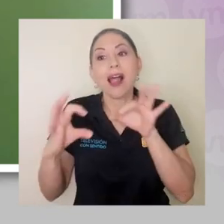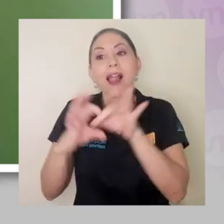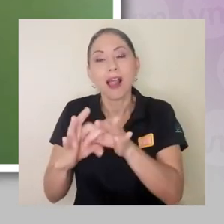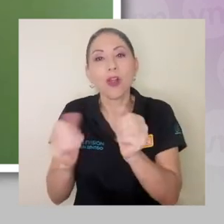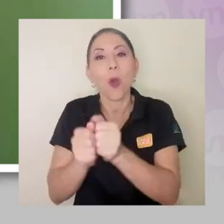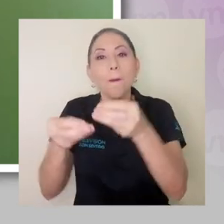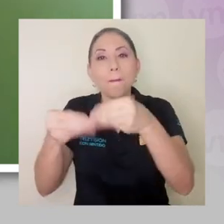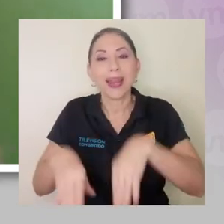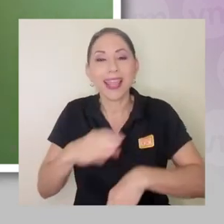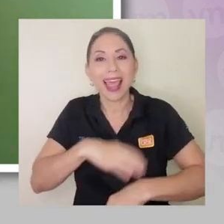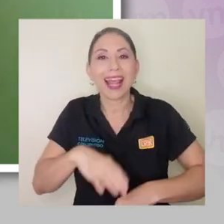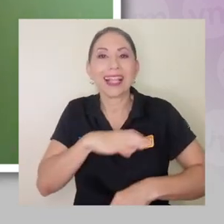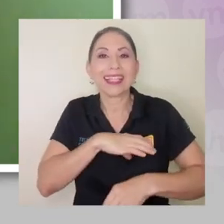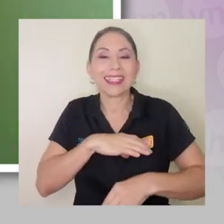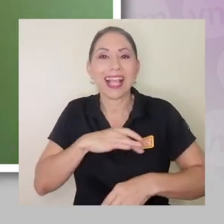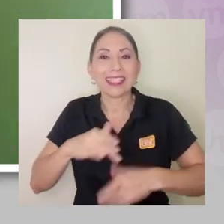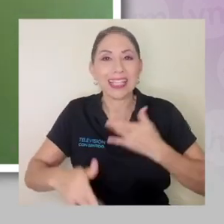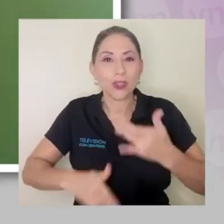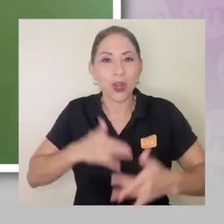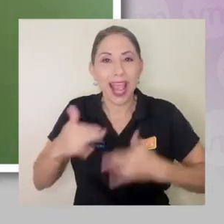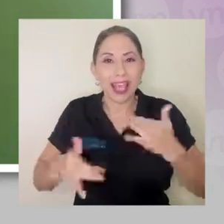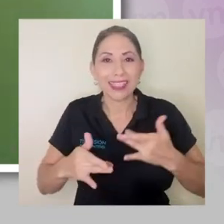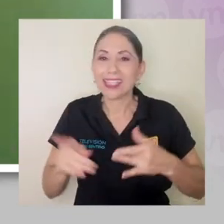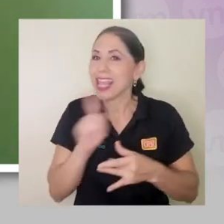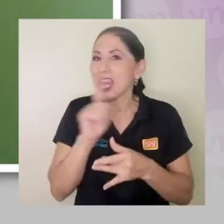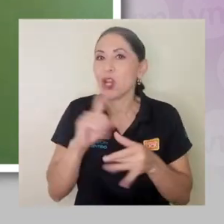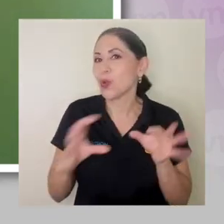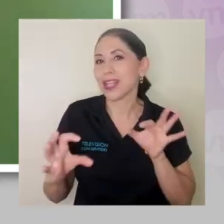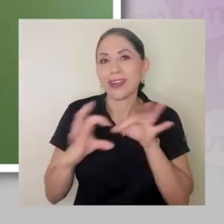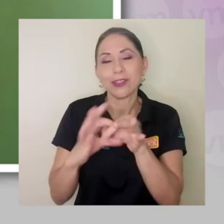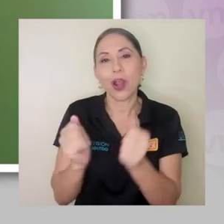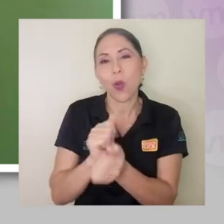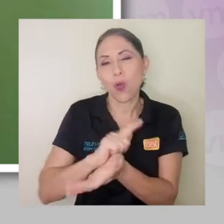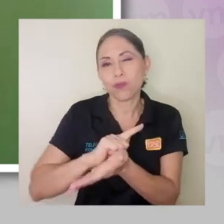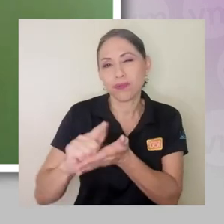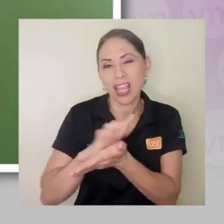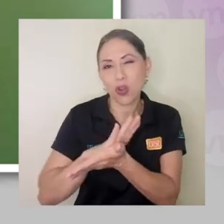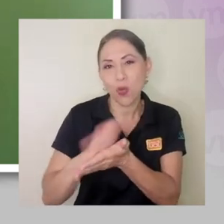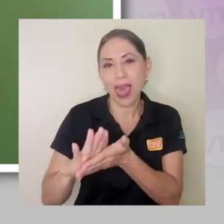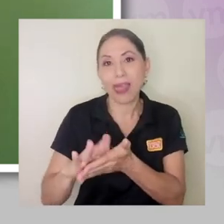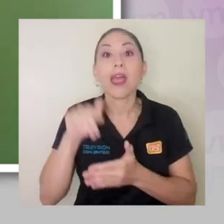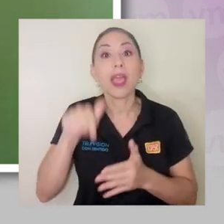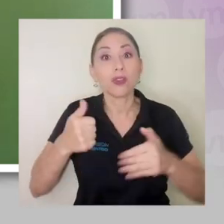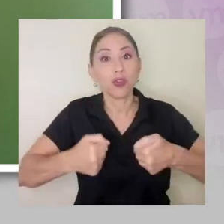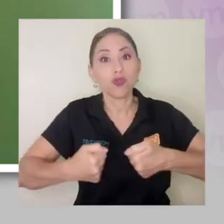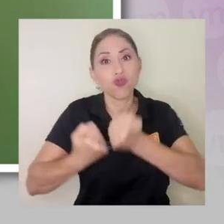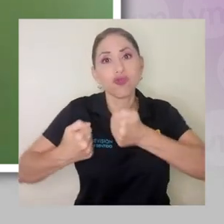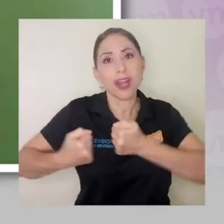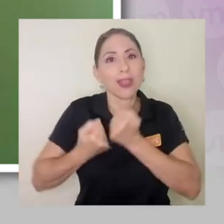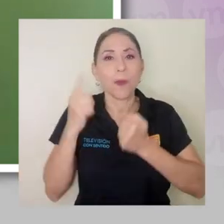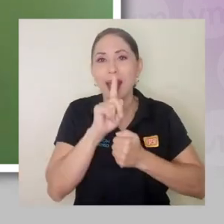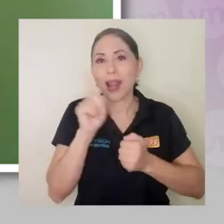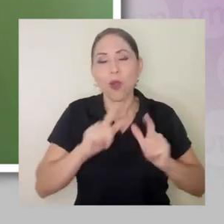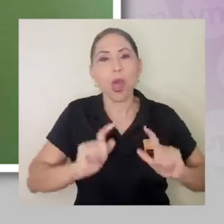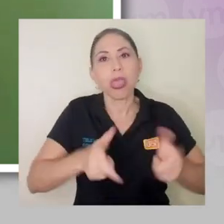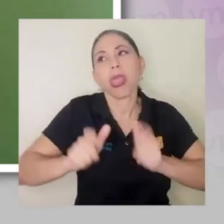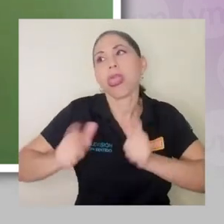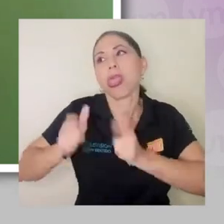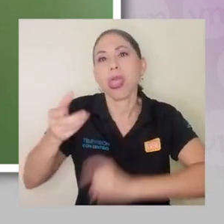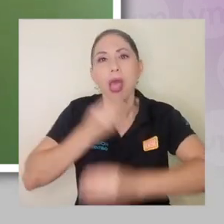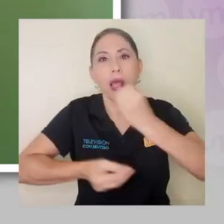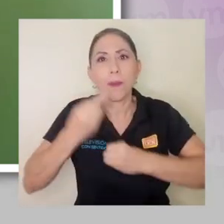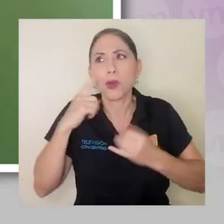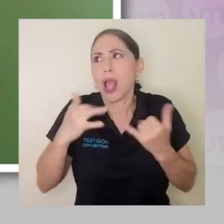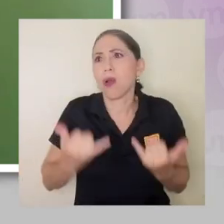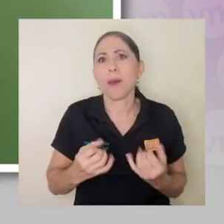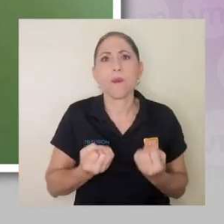características sensoriales que como tal a la parte de inocuidad. Y eso sí es un reto bastante grande que tenemos en cuanto a desperdicio de